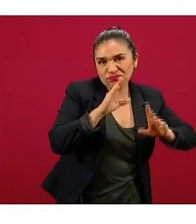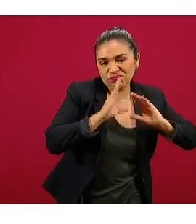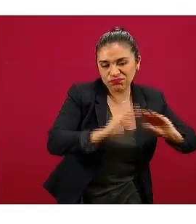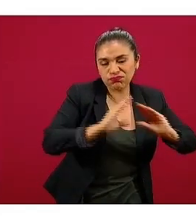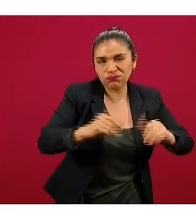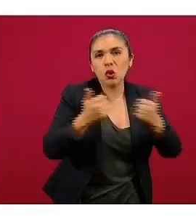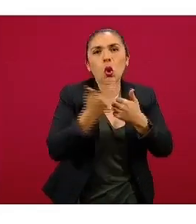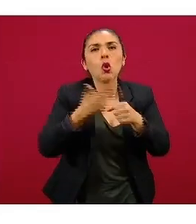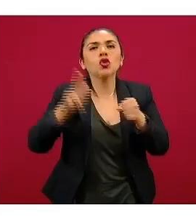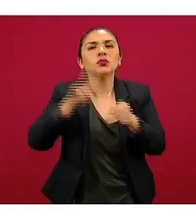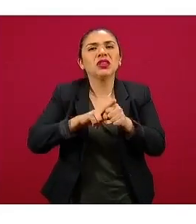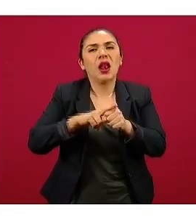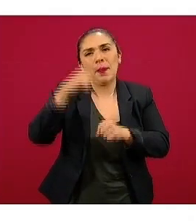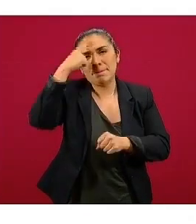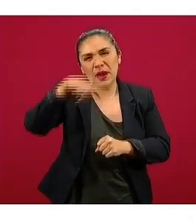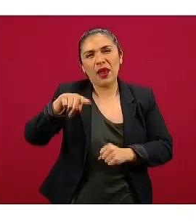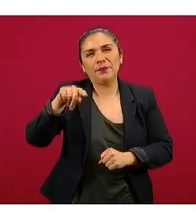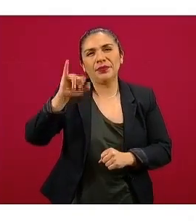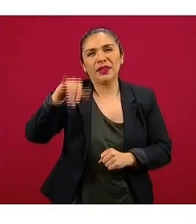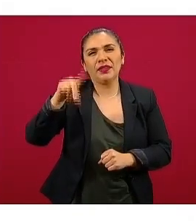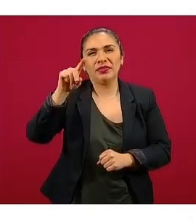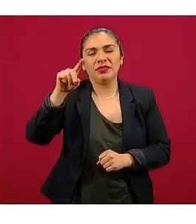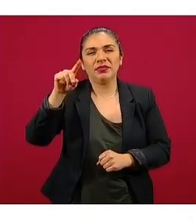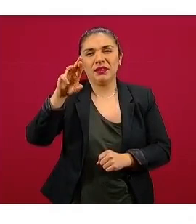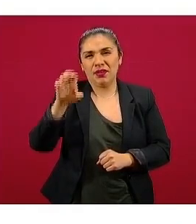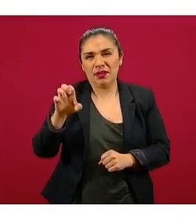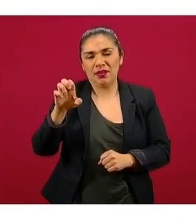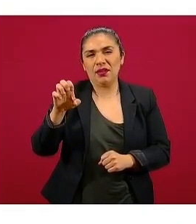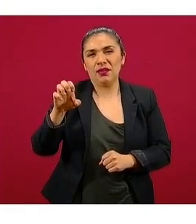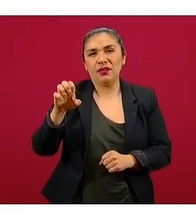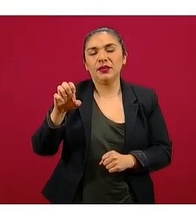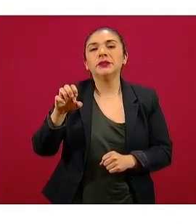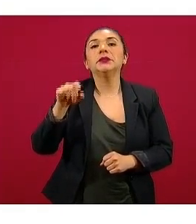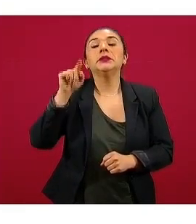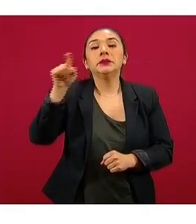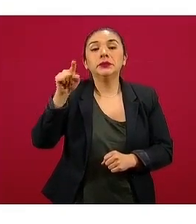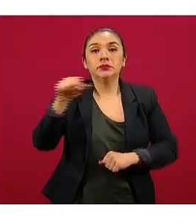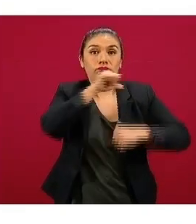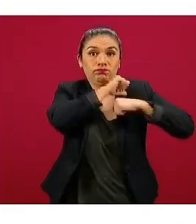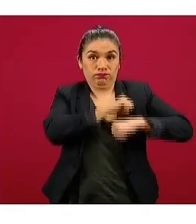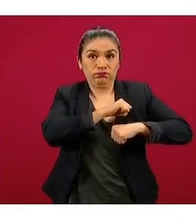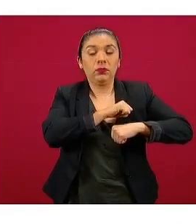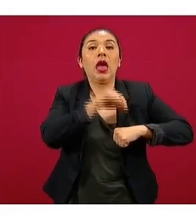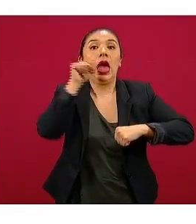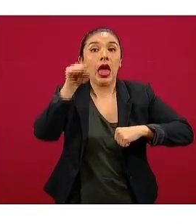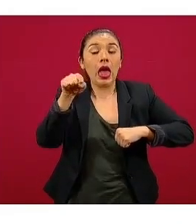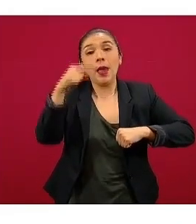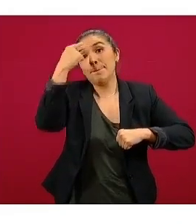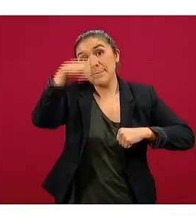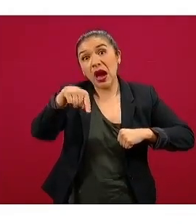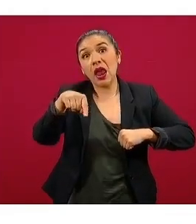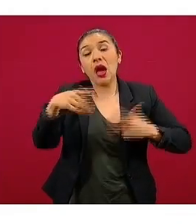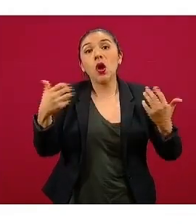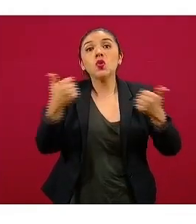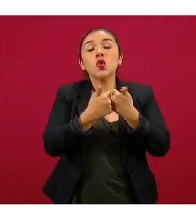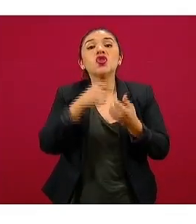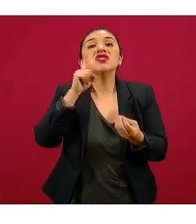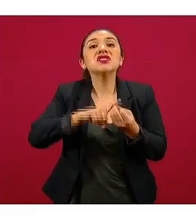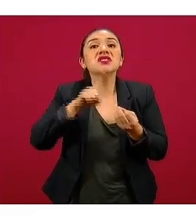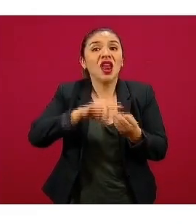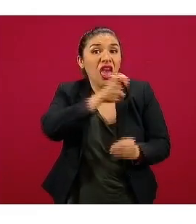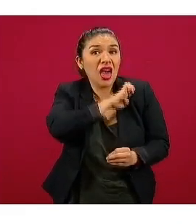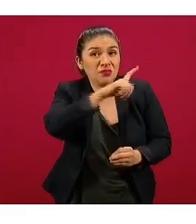de Alta Especialidad de Nutrición, aquí en la Ciudad de México, nuestro Instituto Nacional, en donde los principales